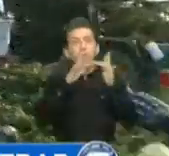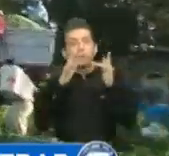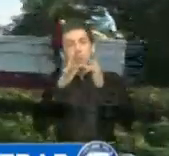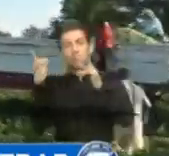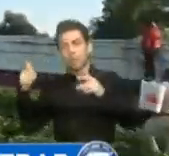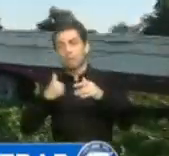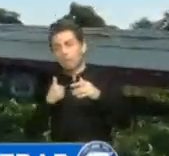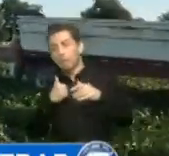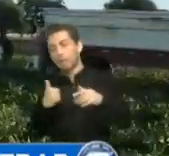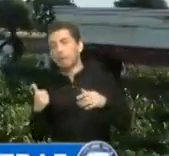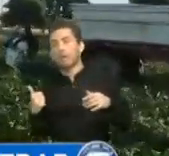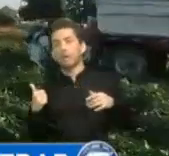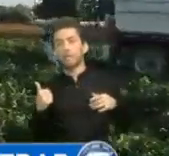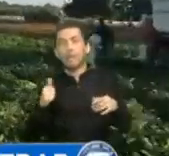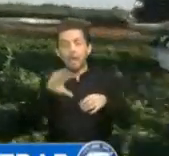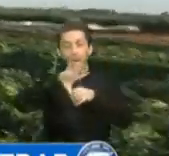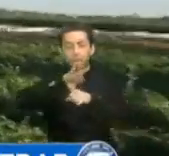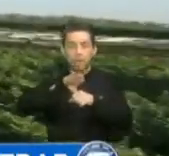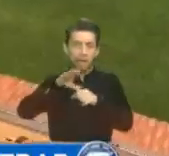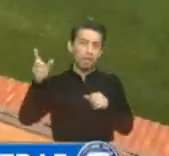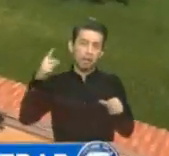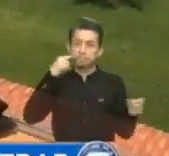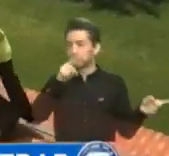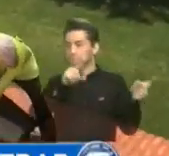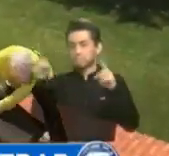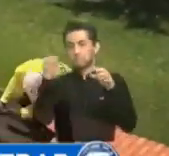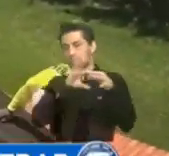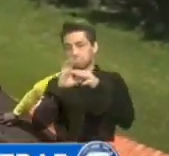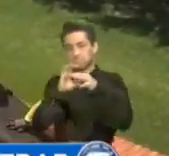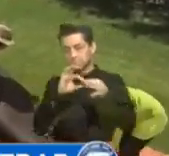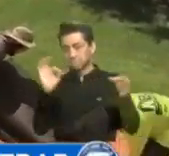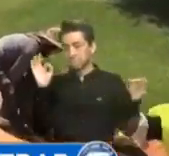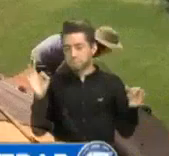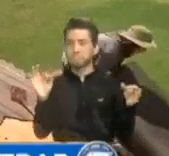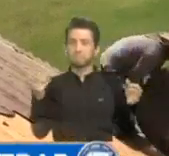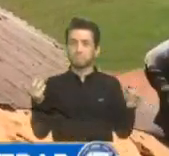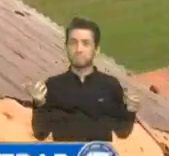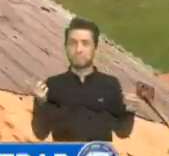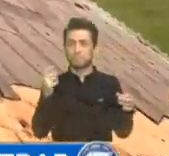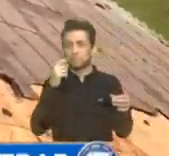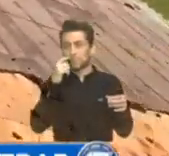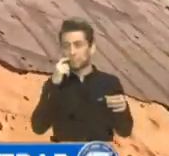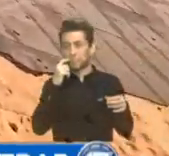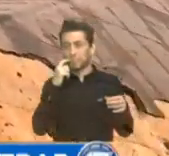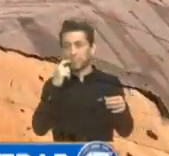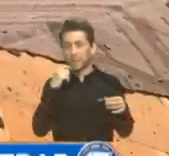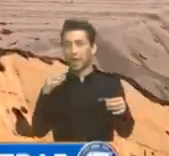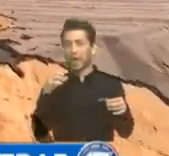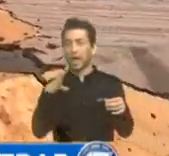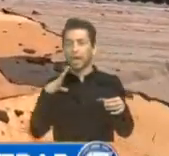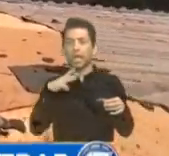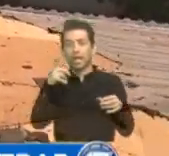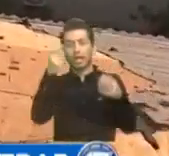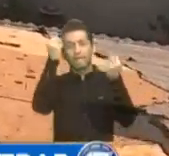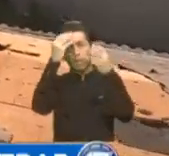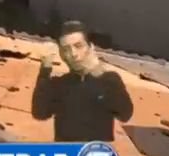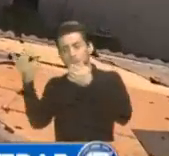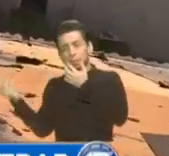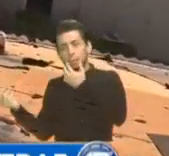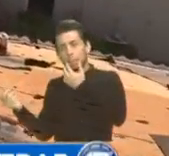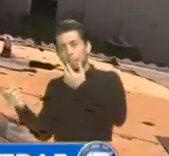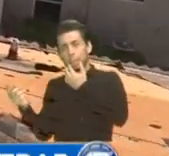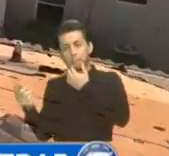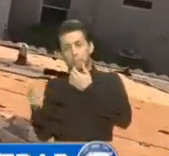una serie de listados de reclutadoras que se dedican para esto. Entonces puede ser otra fuente también de información que les puedan dar. Sin embargo, para mí la